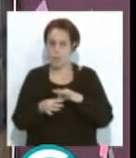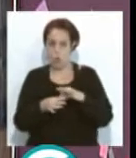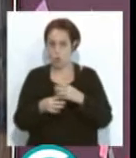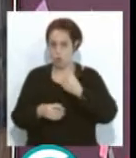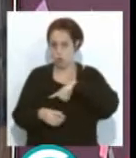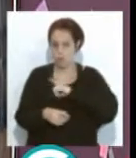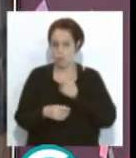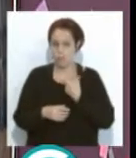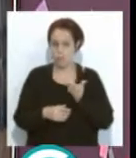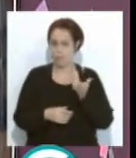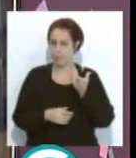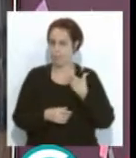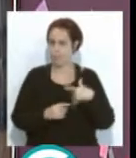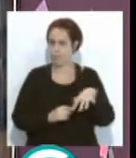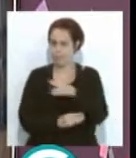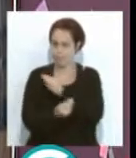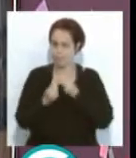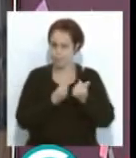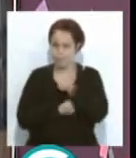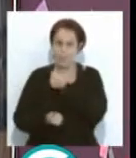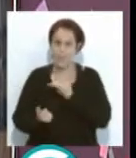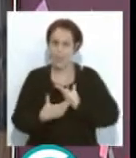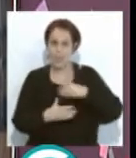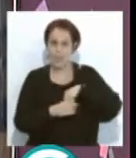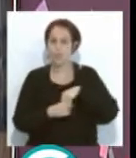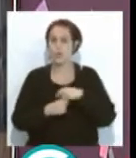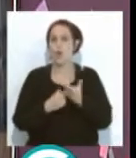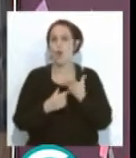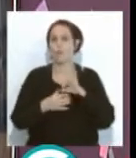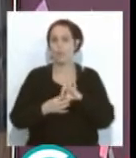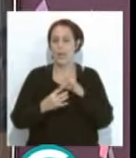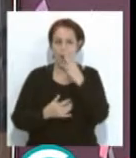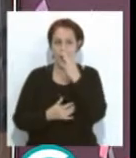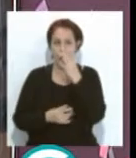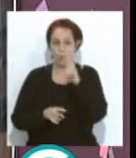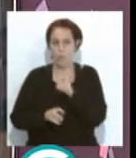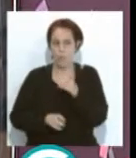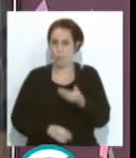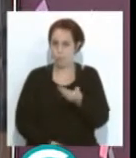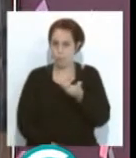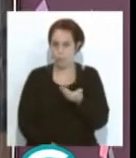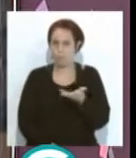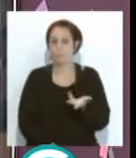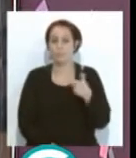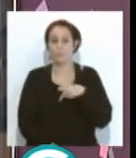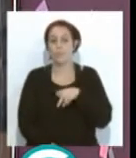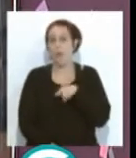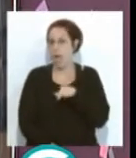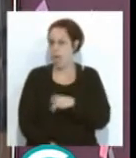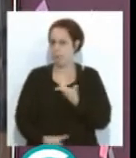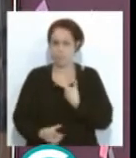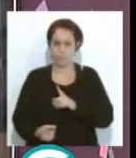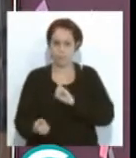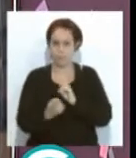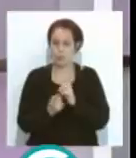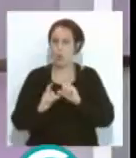que tenemos muchos círculos en los que nos movemos con gente del carnaval, evidentemente es un tema candente que está ahí en cada encuentro y en